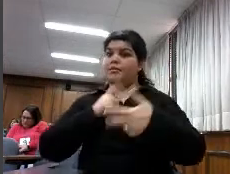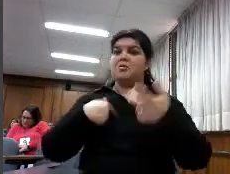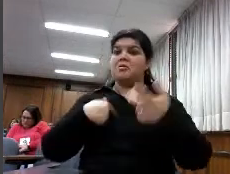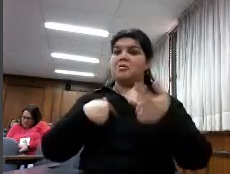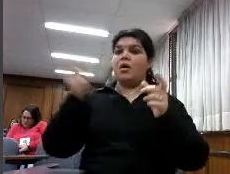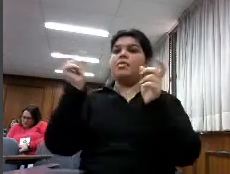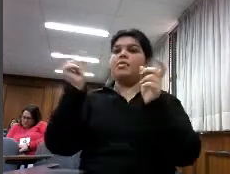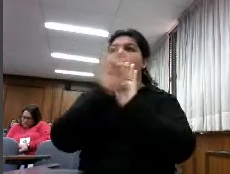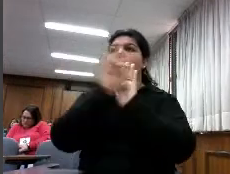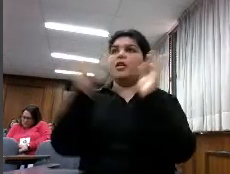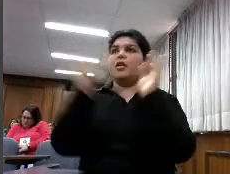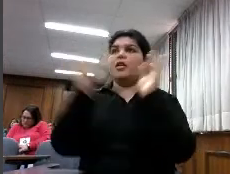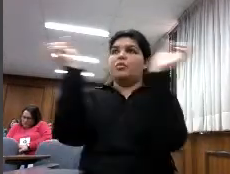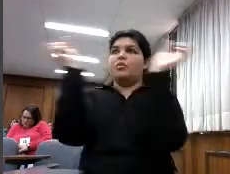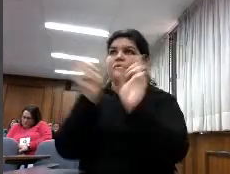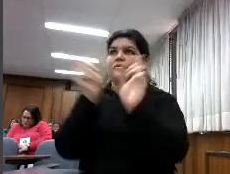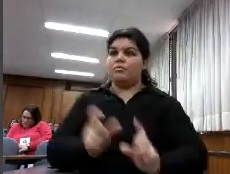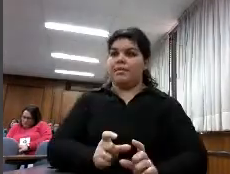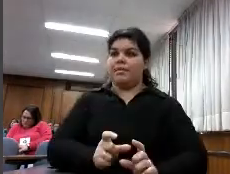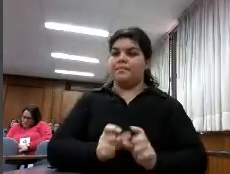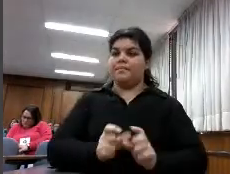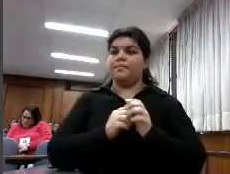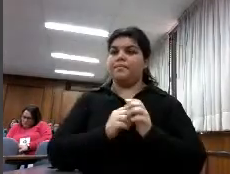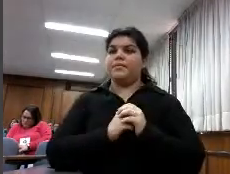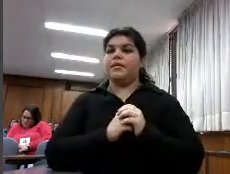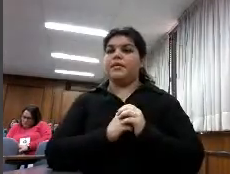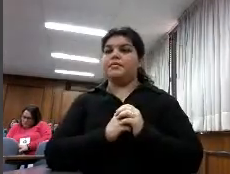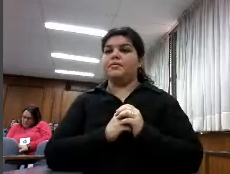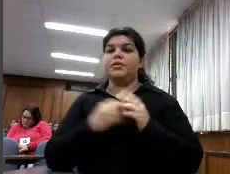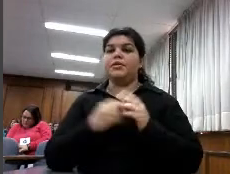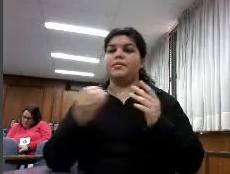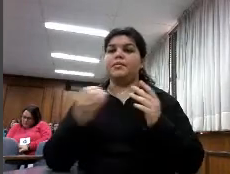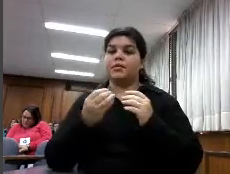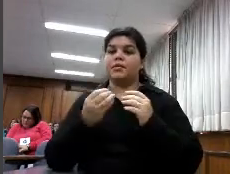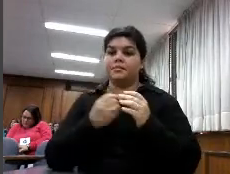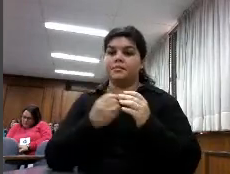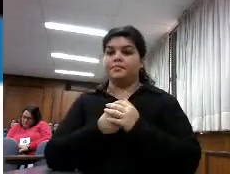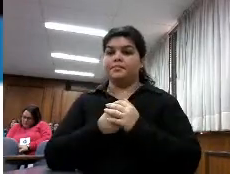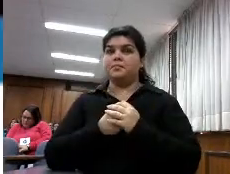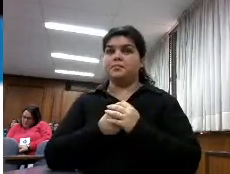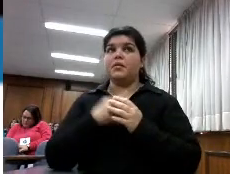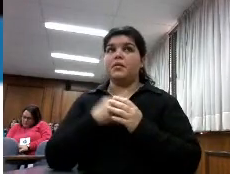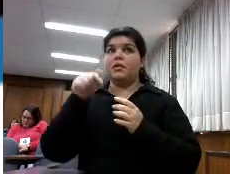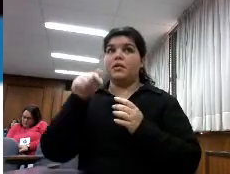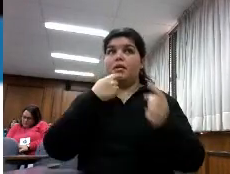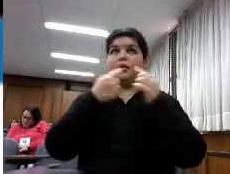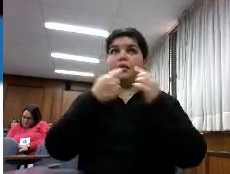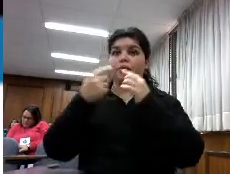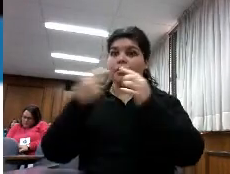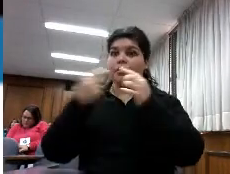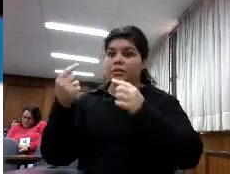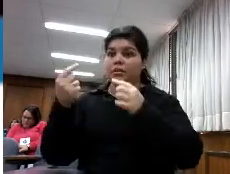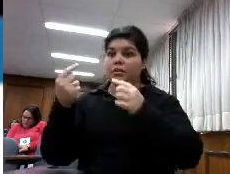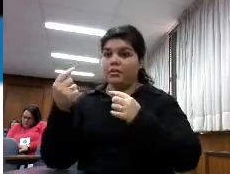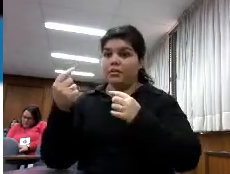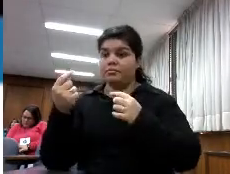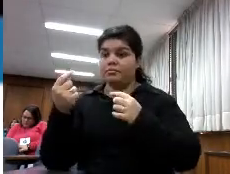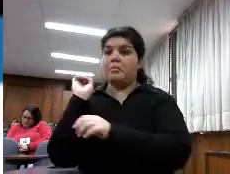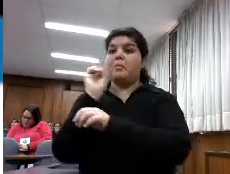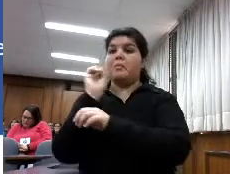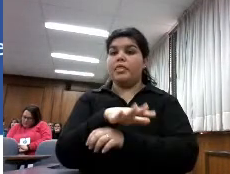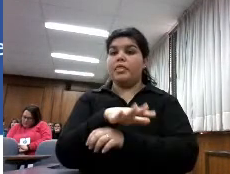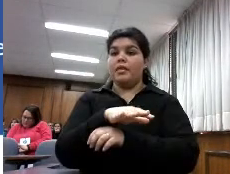suspicacias entonces se hizo esta encuesta se les mandó una